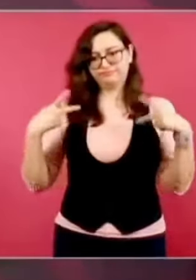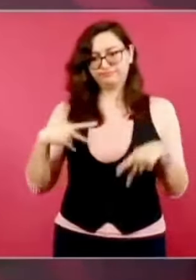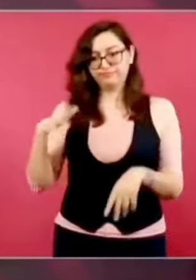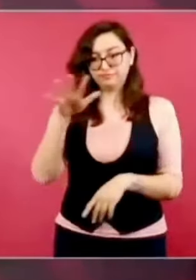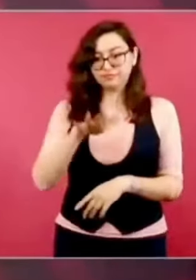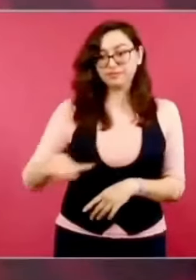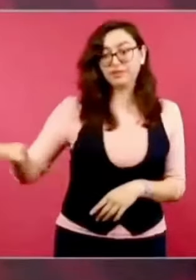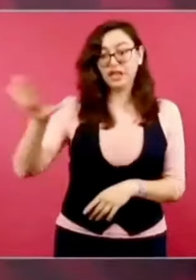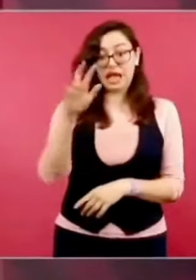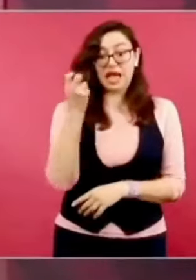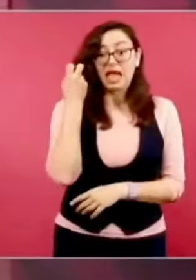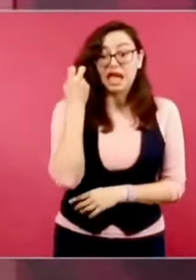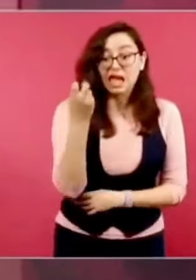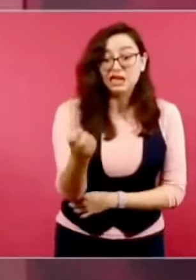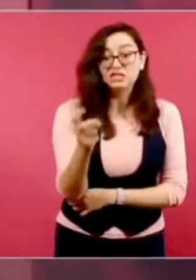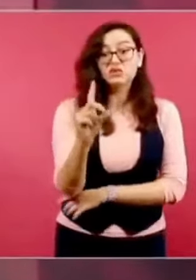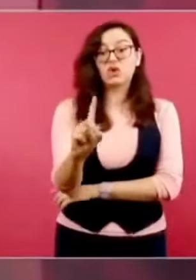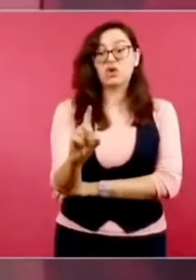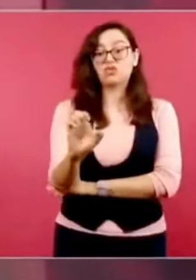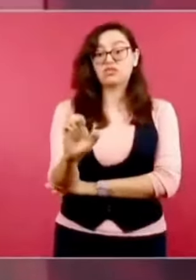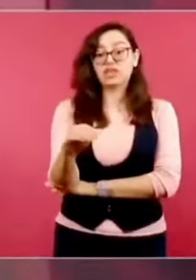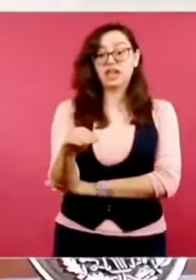y no hay que tenerle miedo al pueblo,